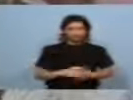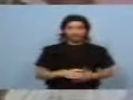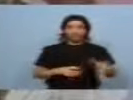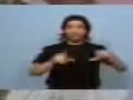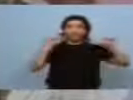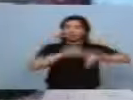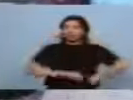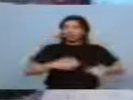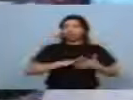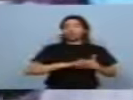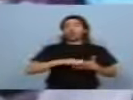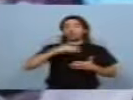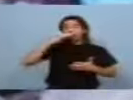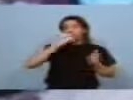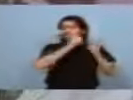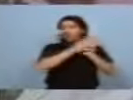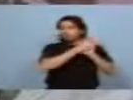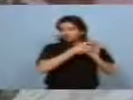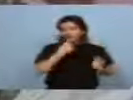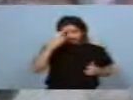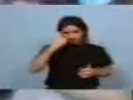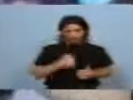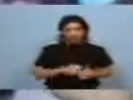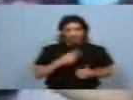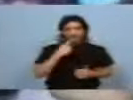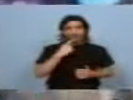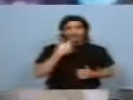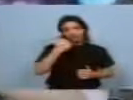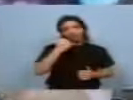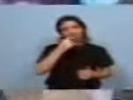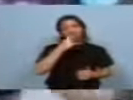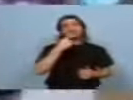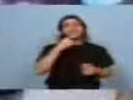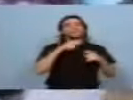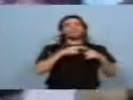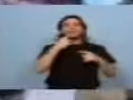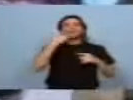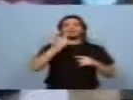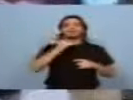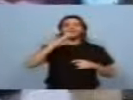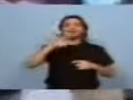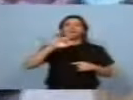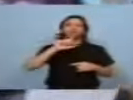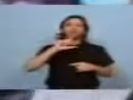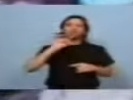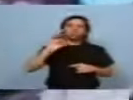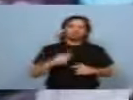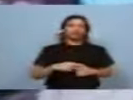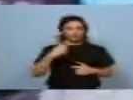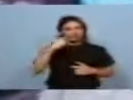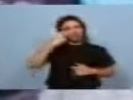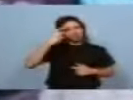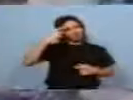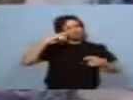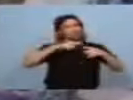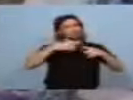perdió con Alfonsín. Claro, ese era un político. Ese era un político. Después, por ejemplo, estaba este señor Caputo. Caputo. ese